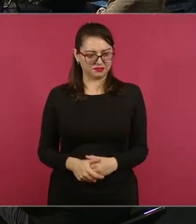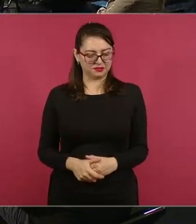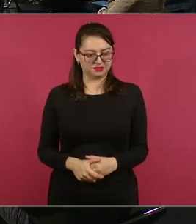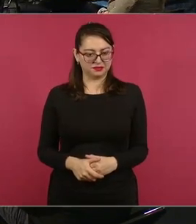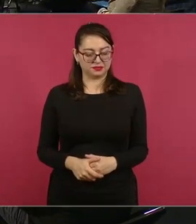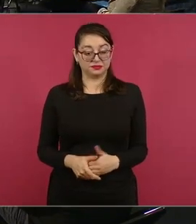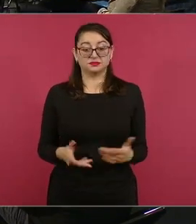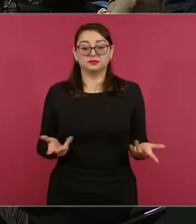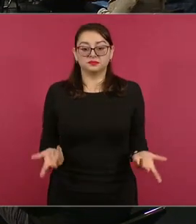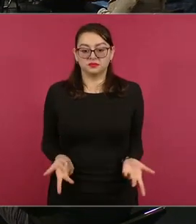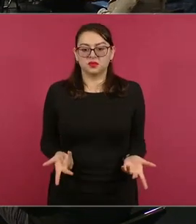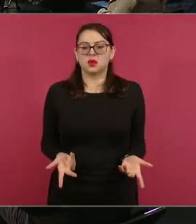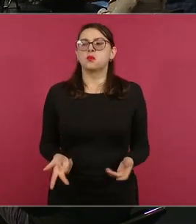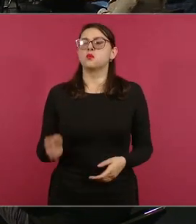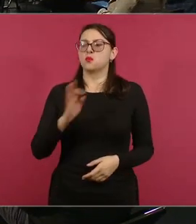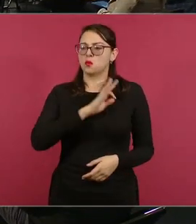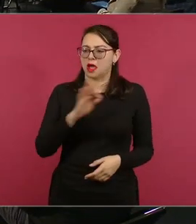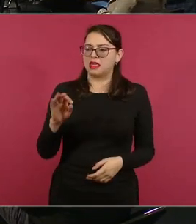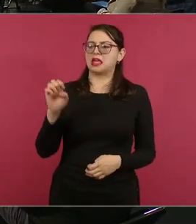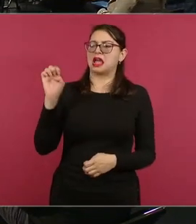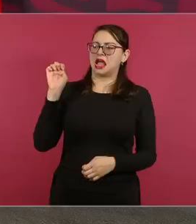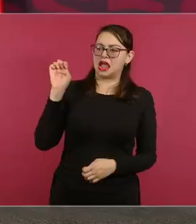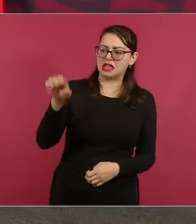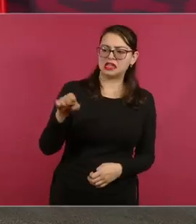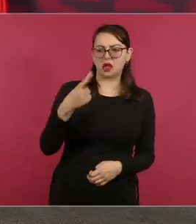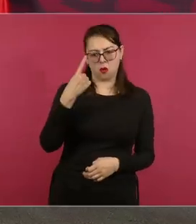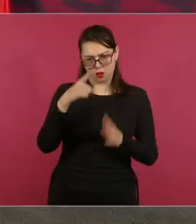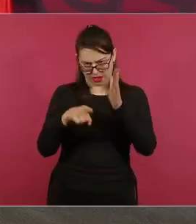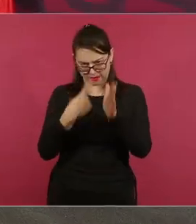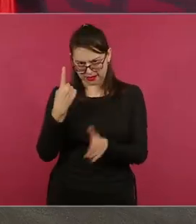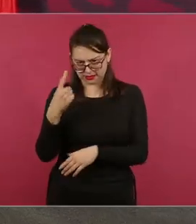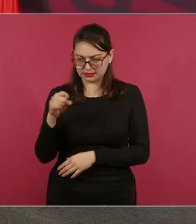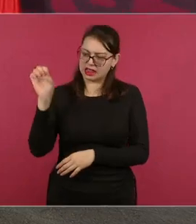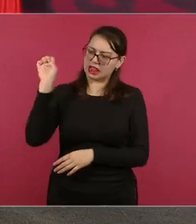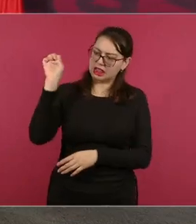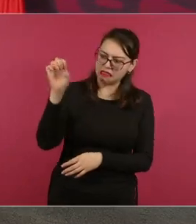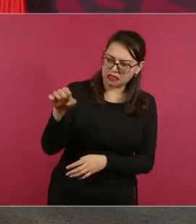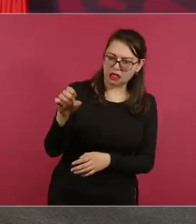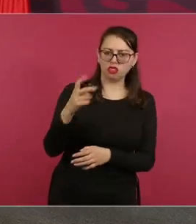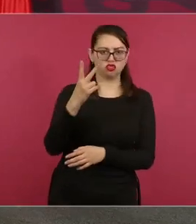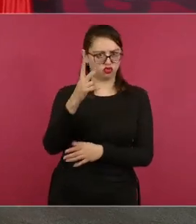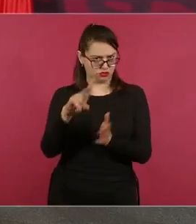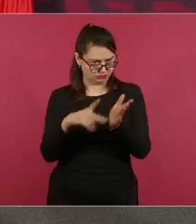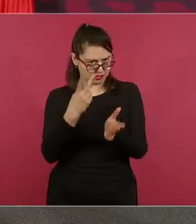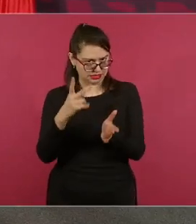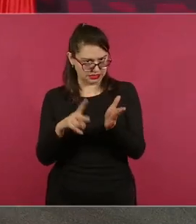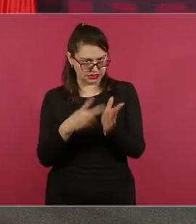El pueblo lo pueden engañar una vez, dos veces, pero no lo pueden engañar toda la vida.